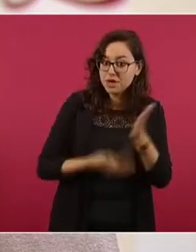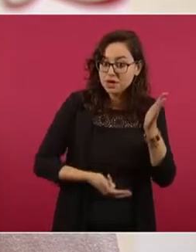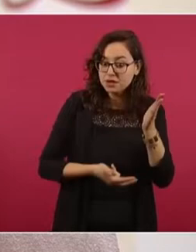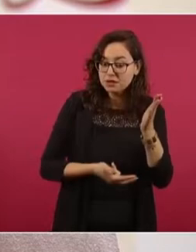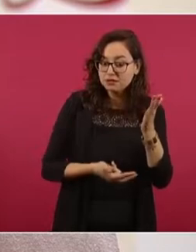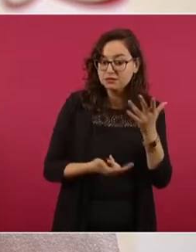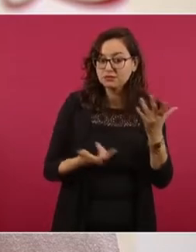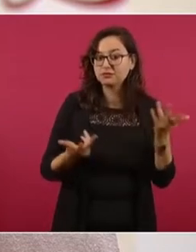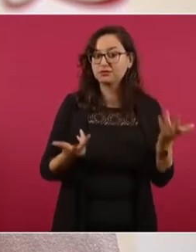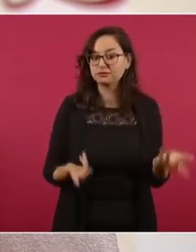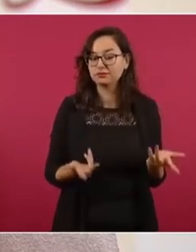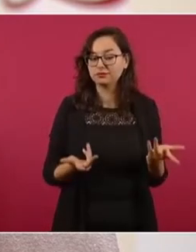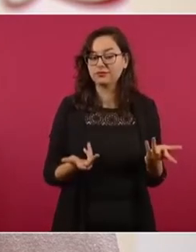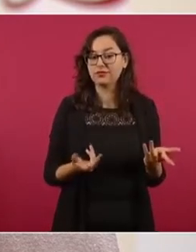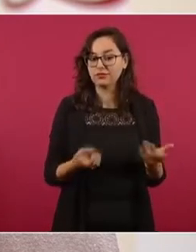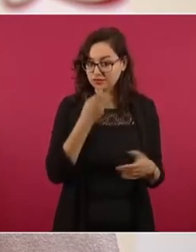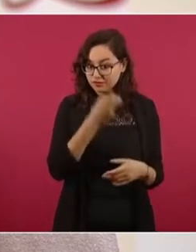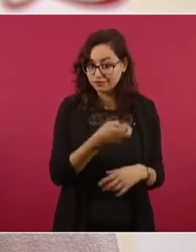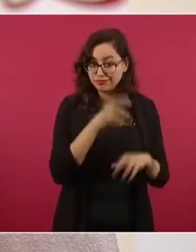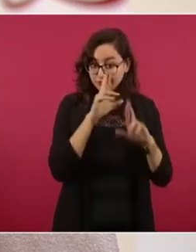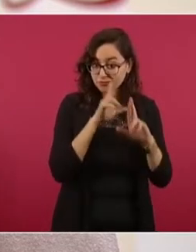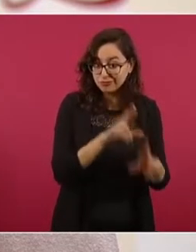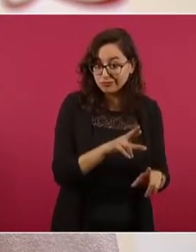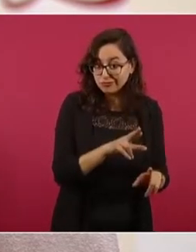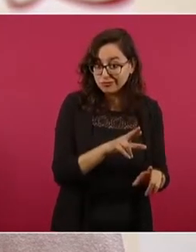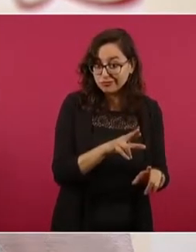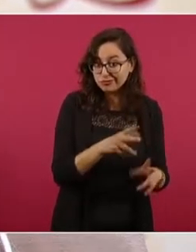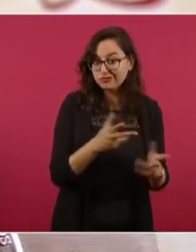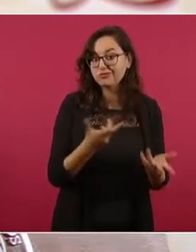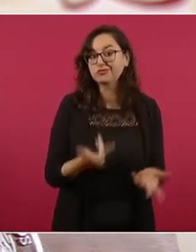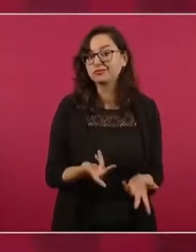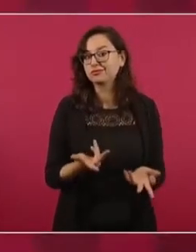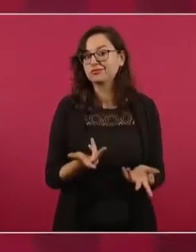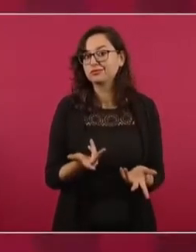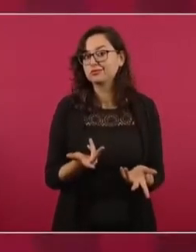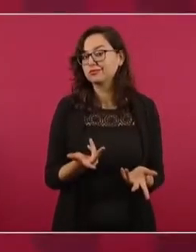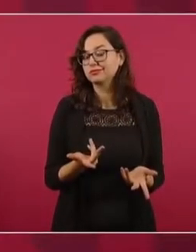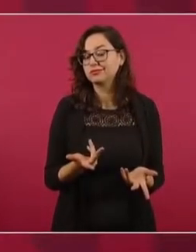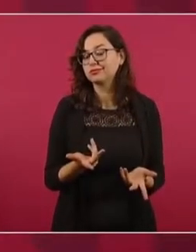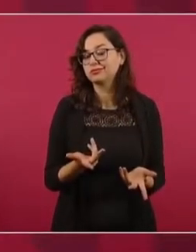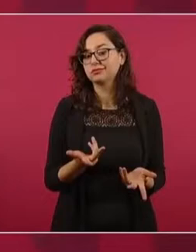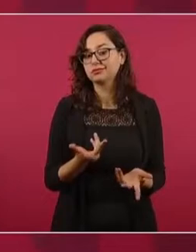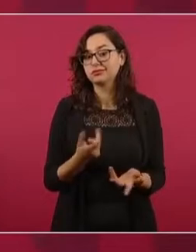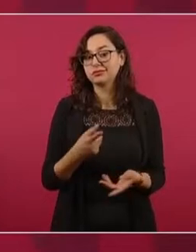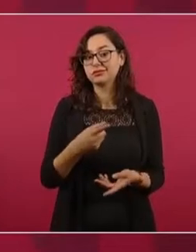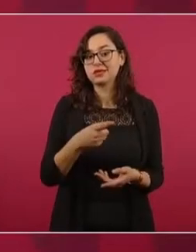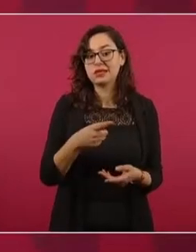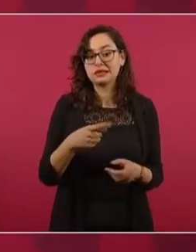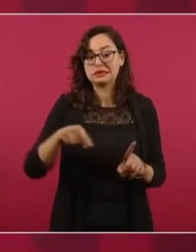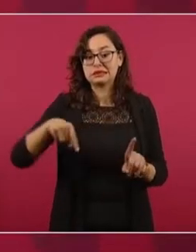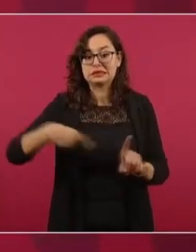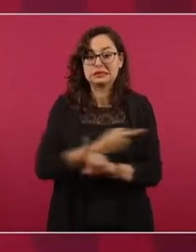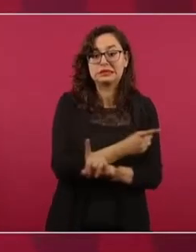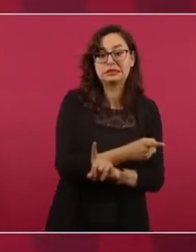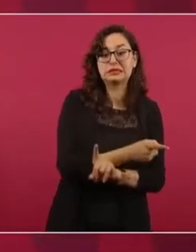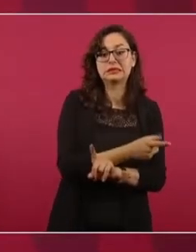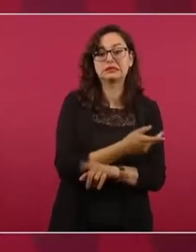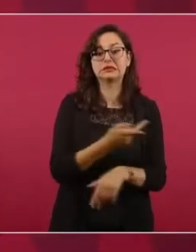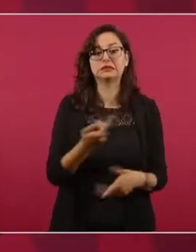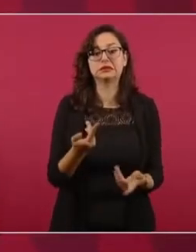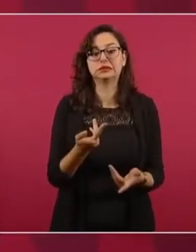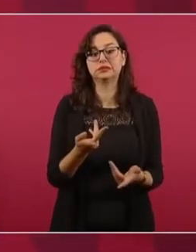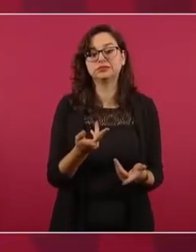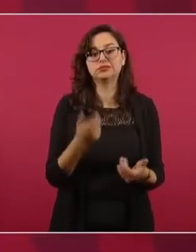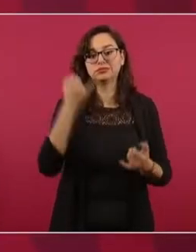Todo esto se creó en la época en que no se pagaban